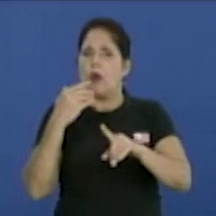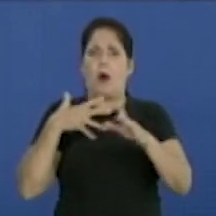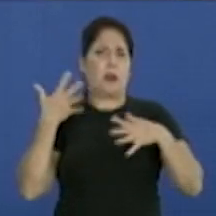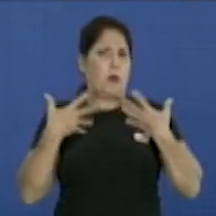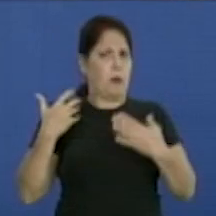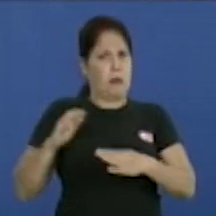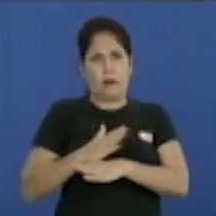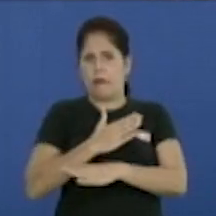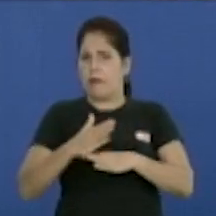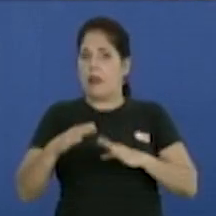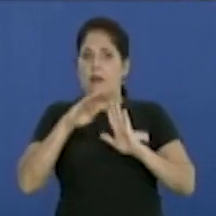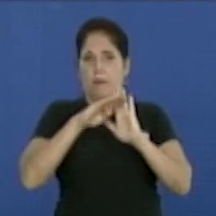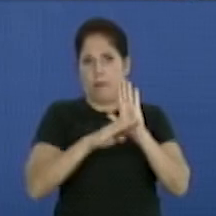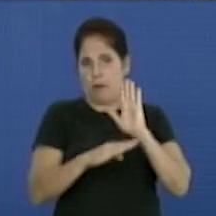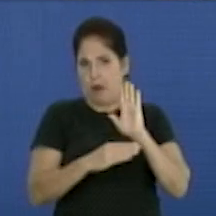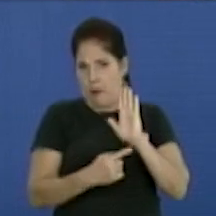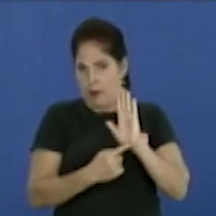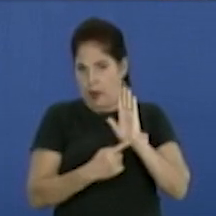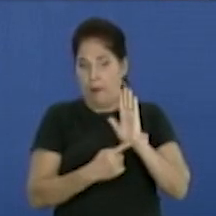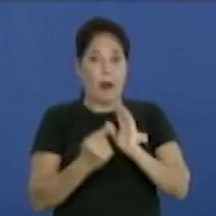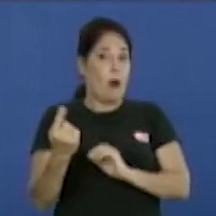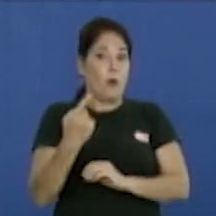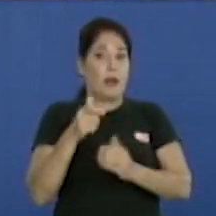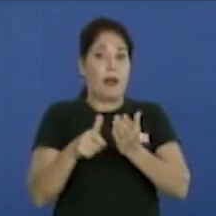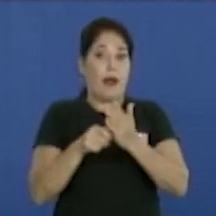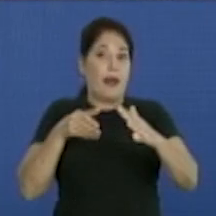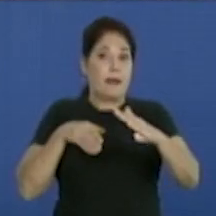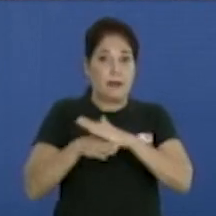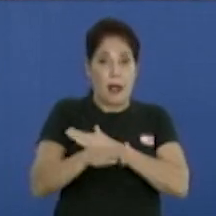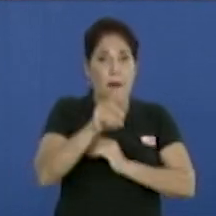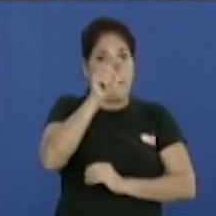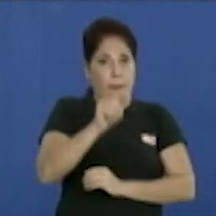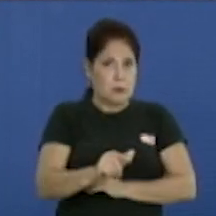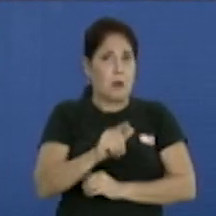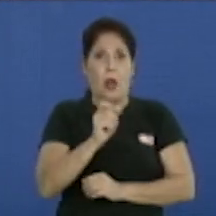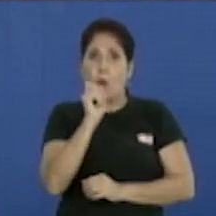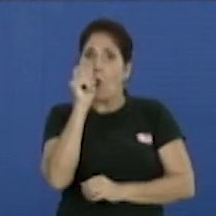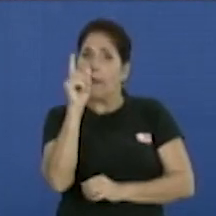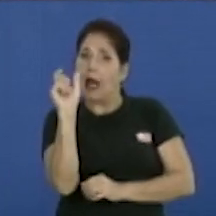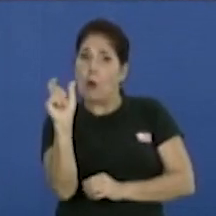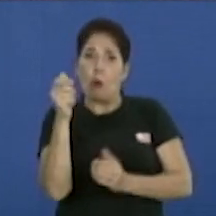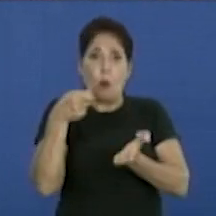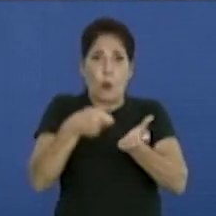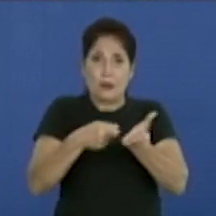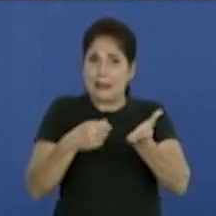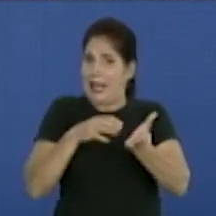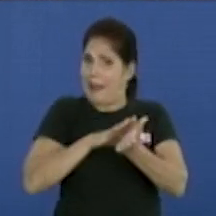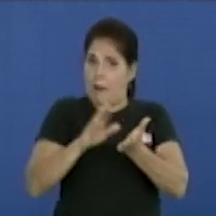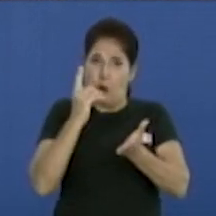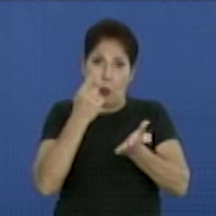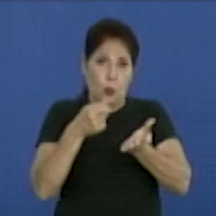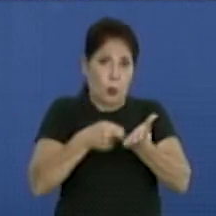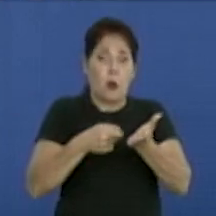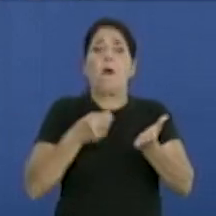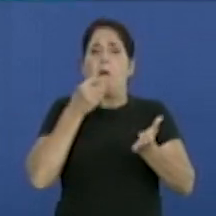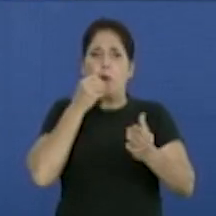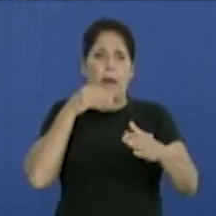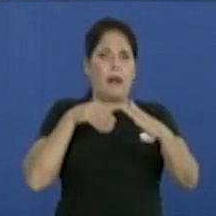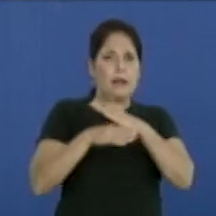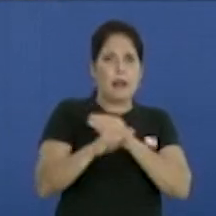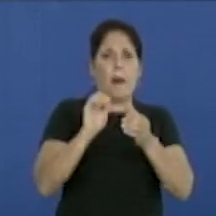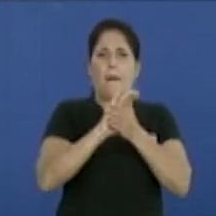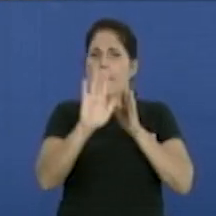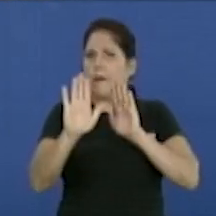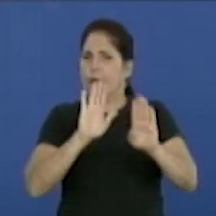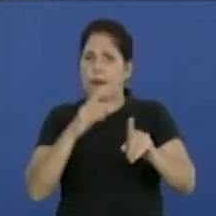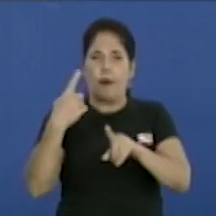actividades del programa. Con una única entrada el usuario podrá disfrutar de todas las opciones del proyecto y optar además